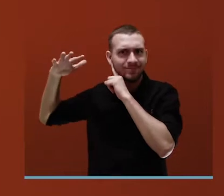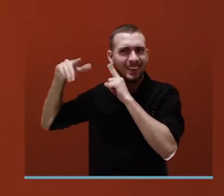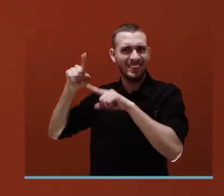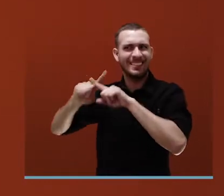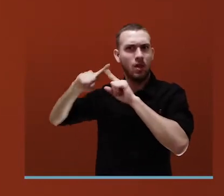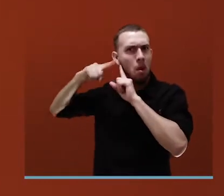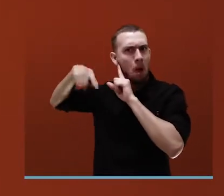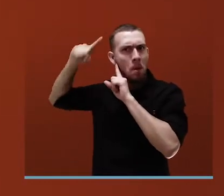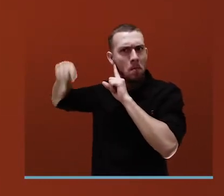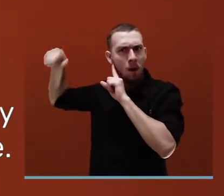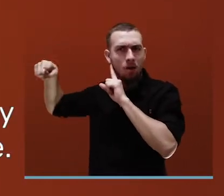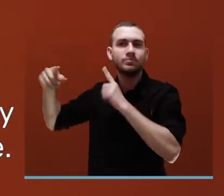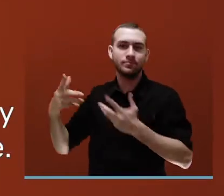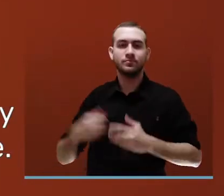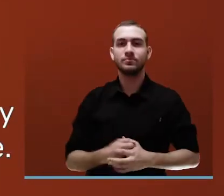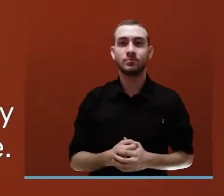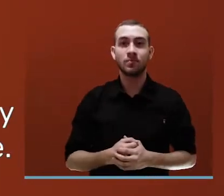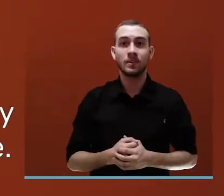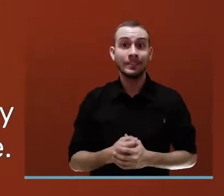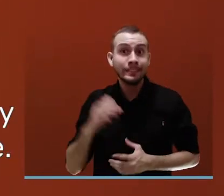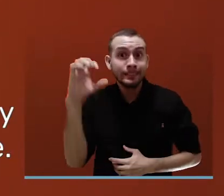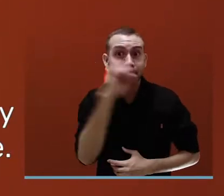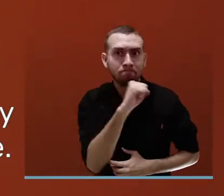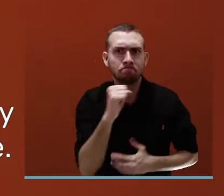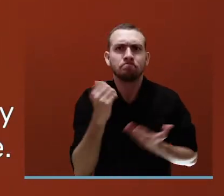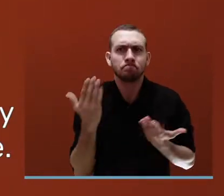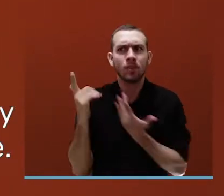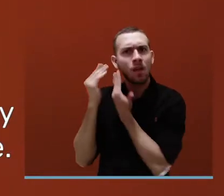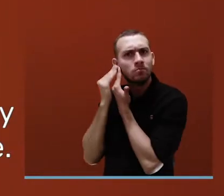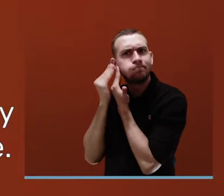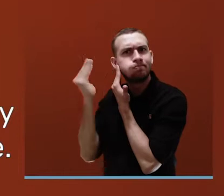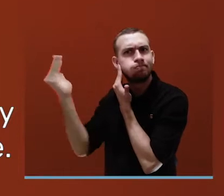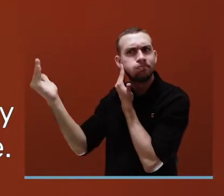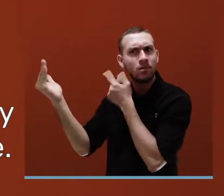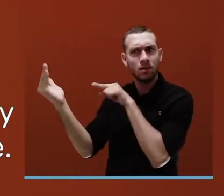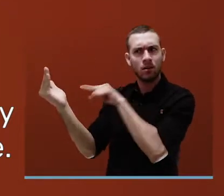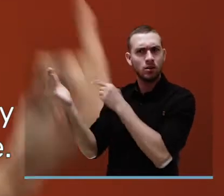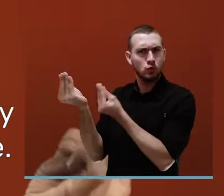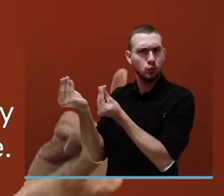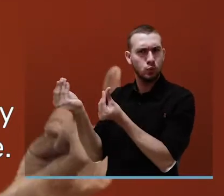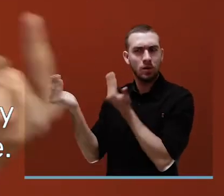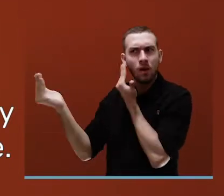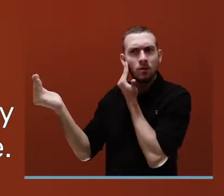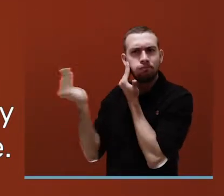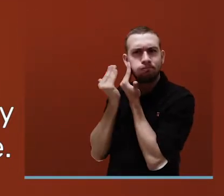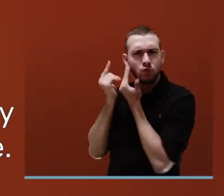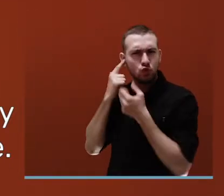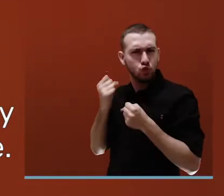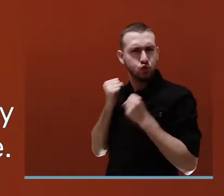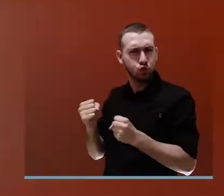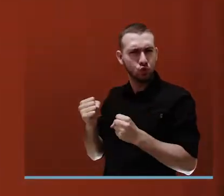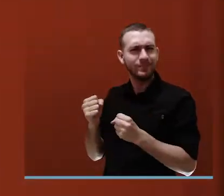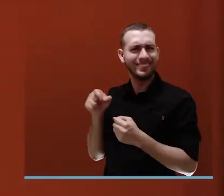genera un cambio en el tono. Cuando están más cerca, suena más agudo, y cuando están más alejados, suena